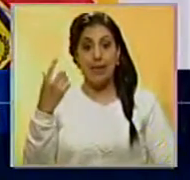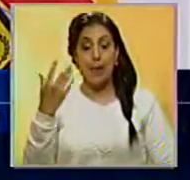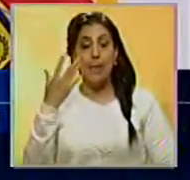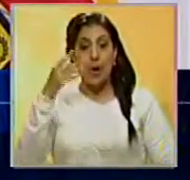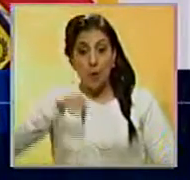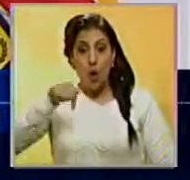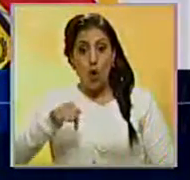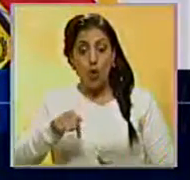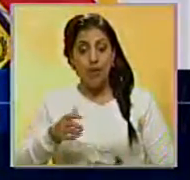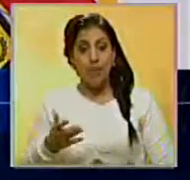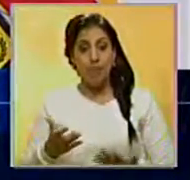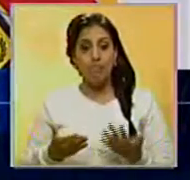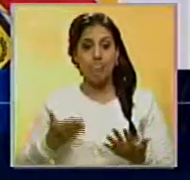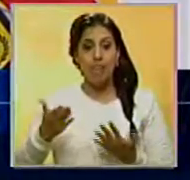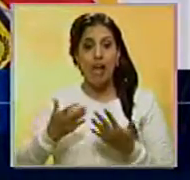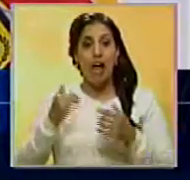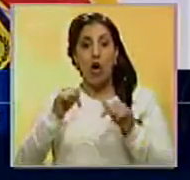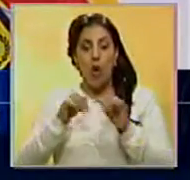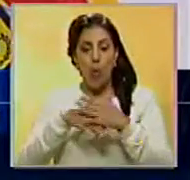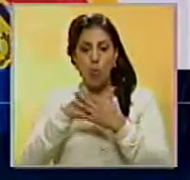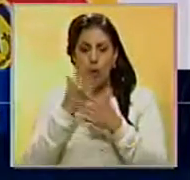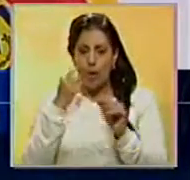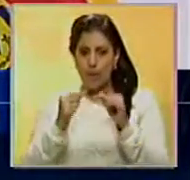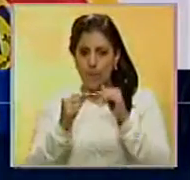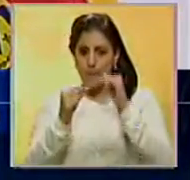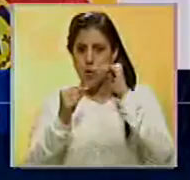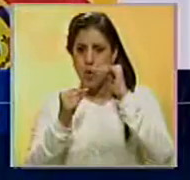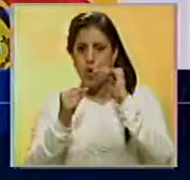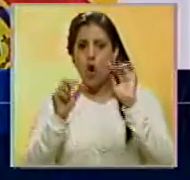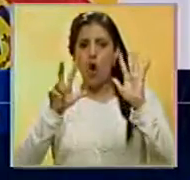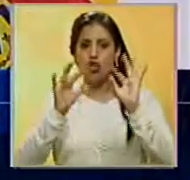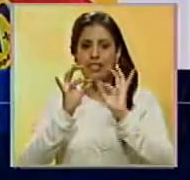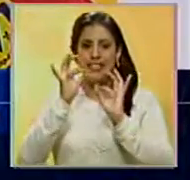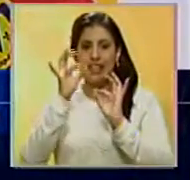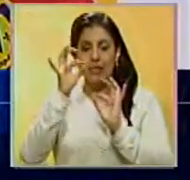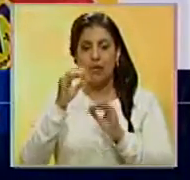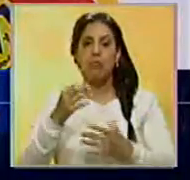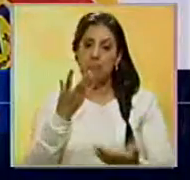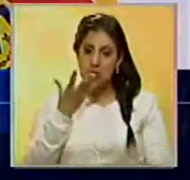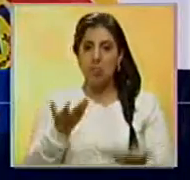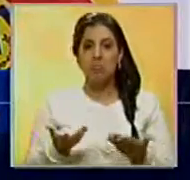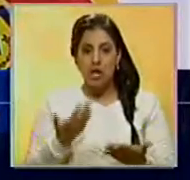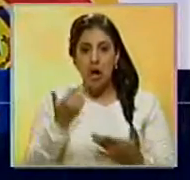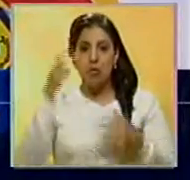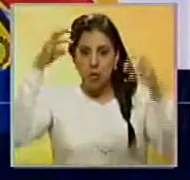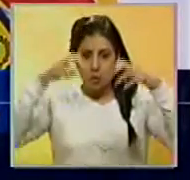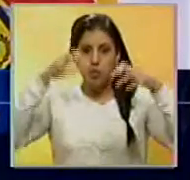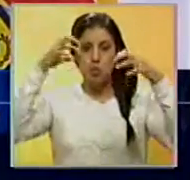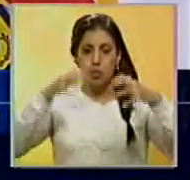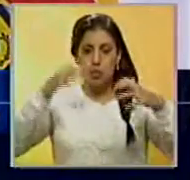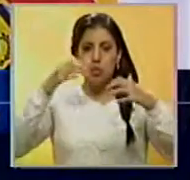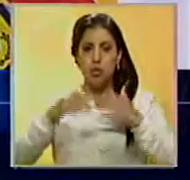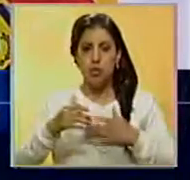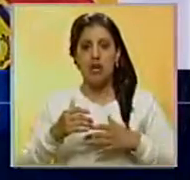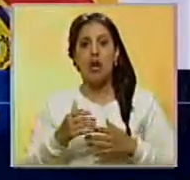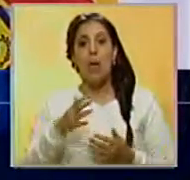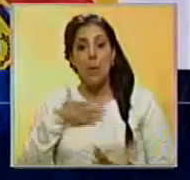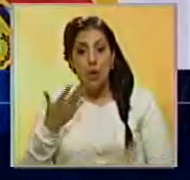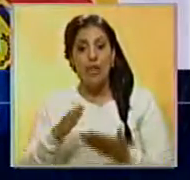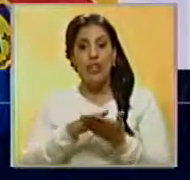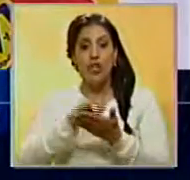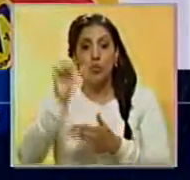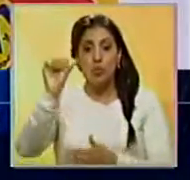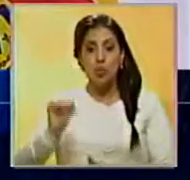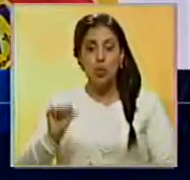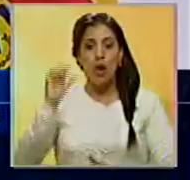hoy amaneció con un aumento, un incremento de 8 centímetros. O sea, quiere decir que está lloviendo sobre, digamos, sobre la